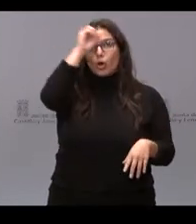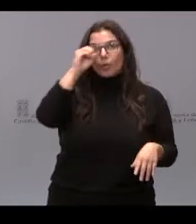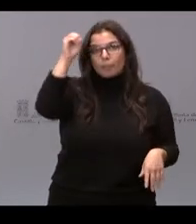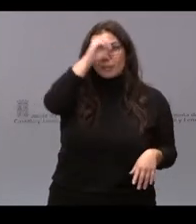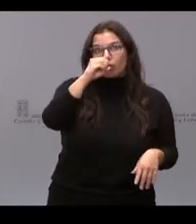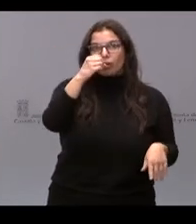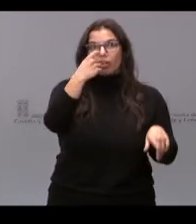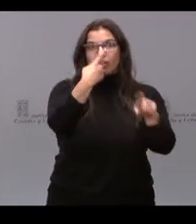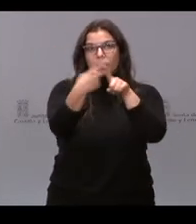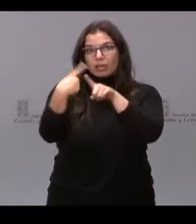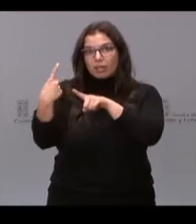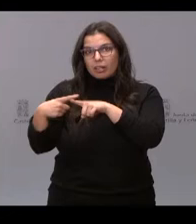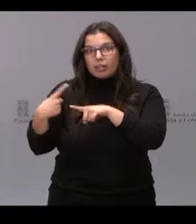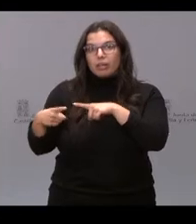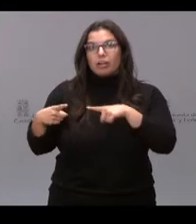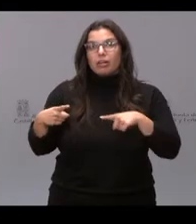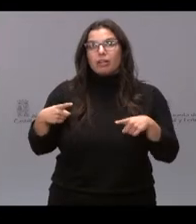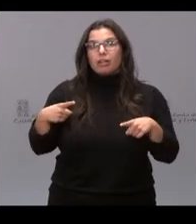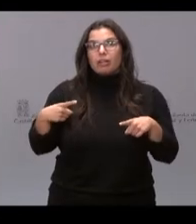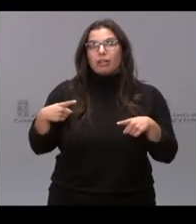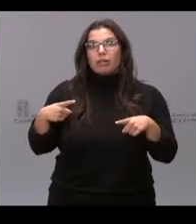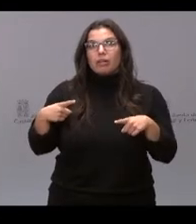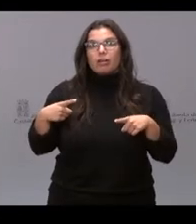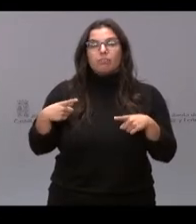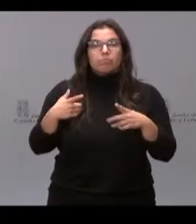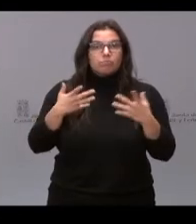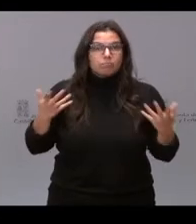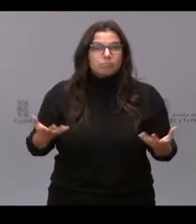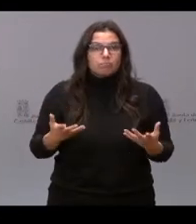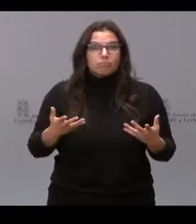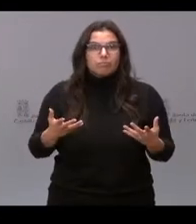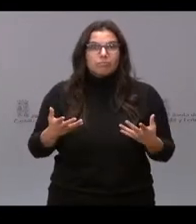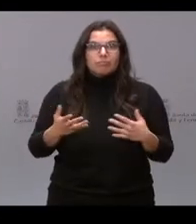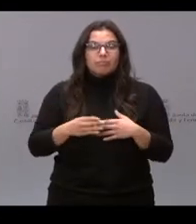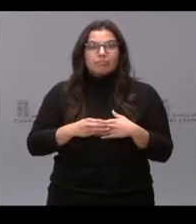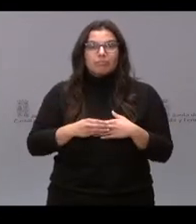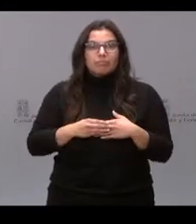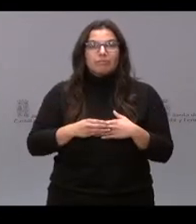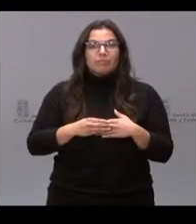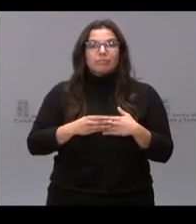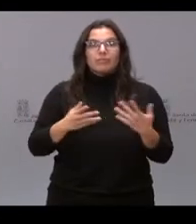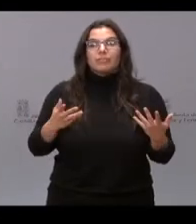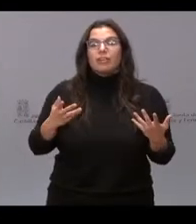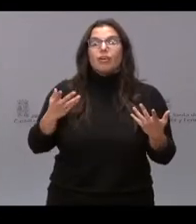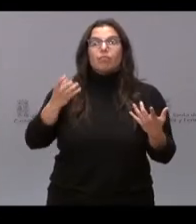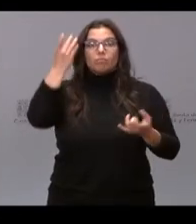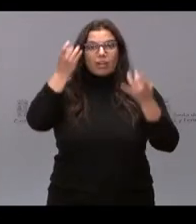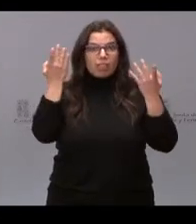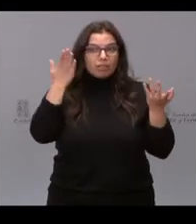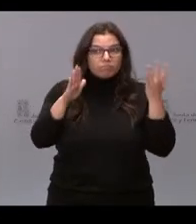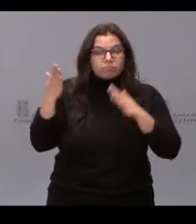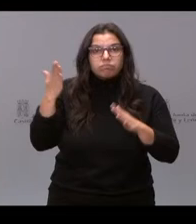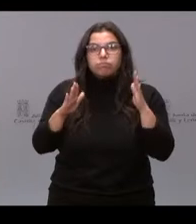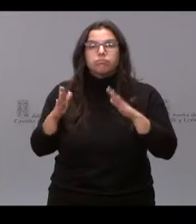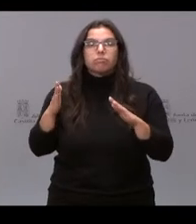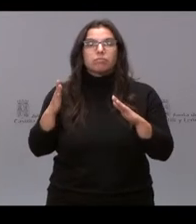aportaciones no solo